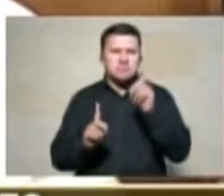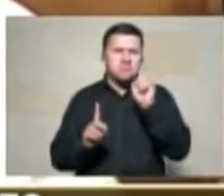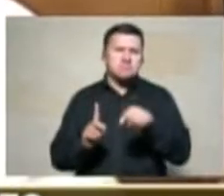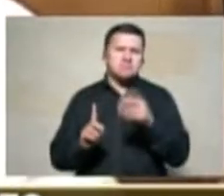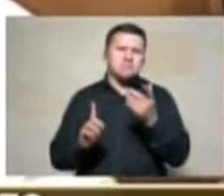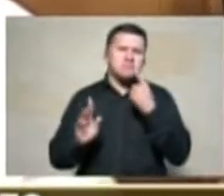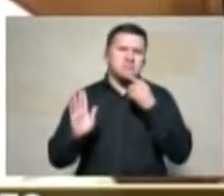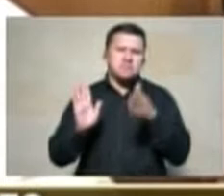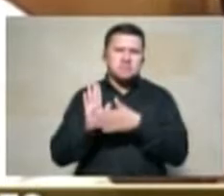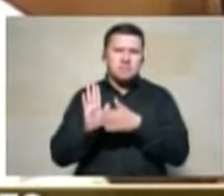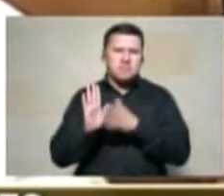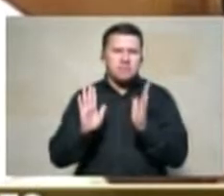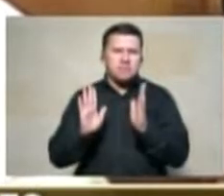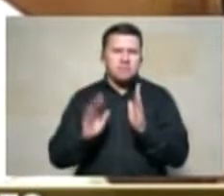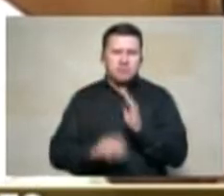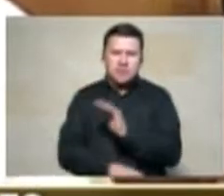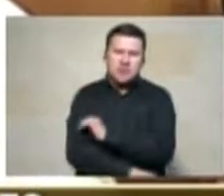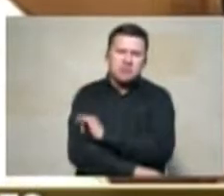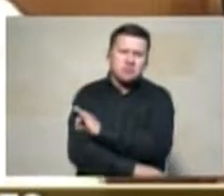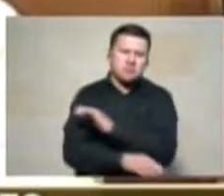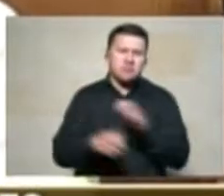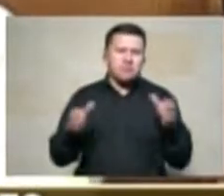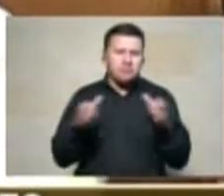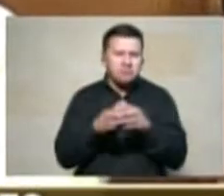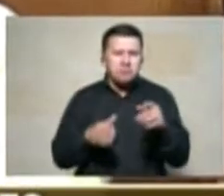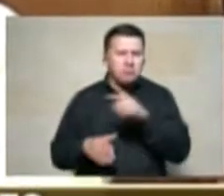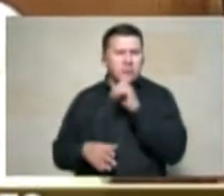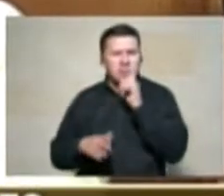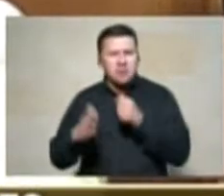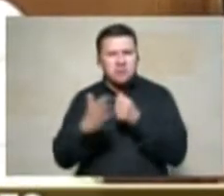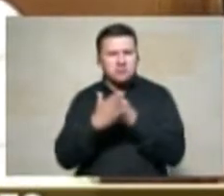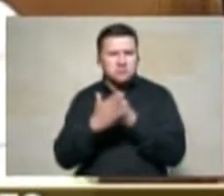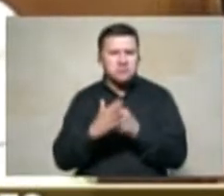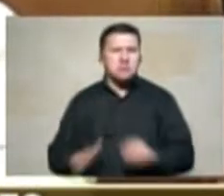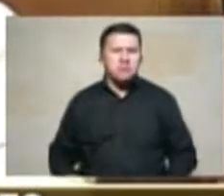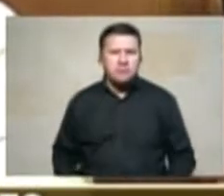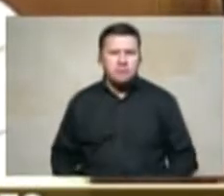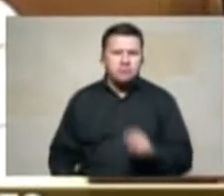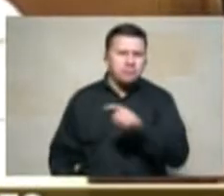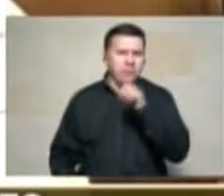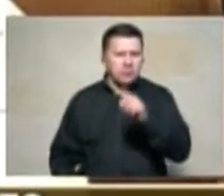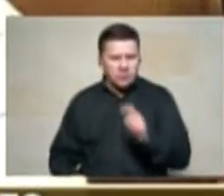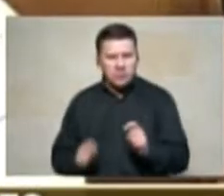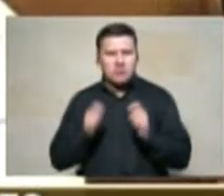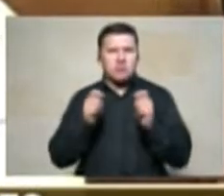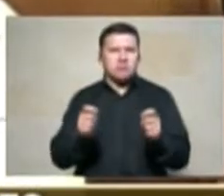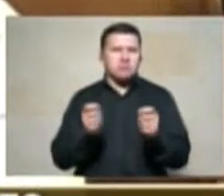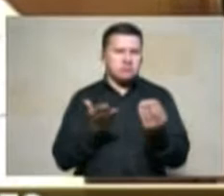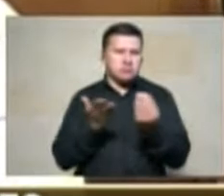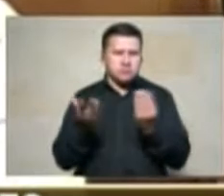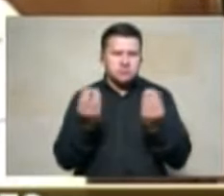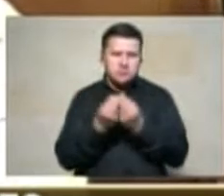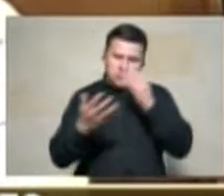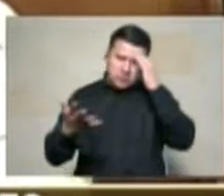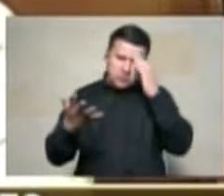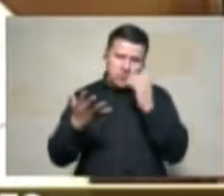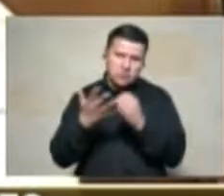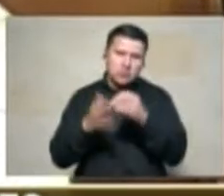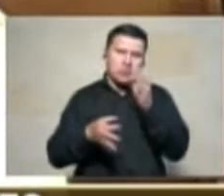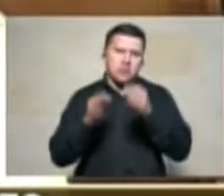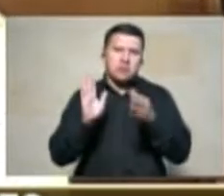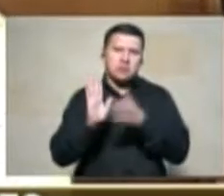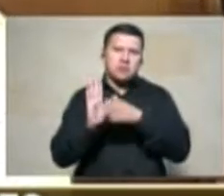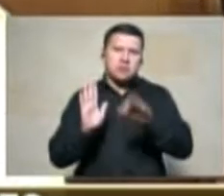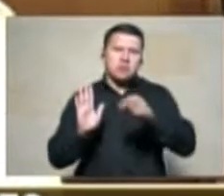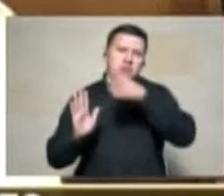día pueden ser aliados a los paramilitares eso tiene que superarse y lo que se necesita es dar condiciones concretas y justas para